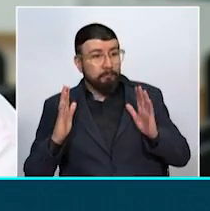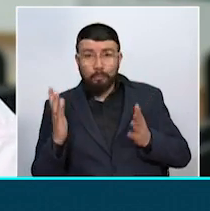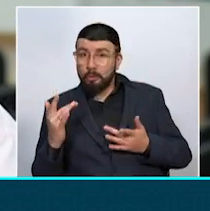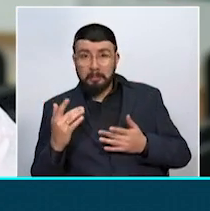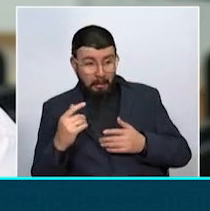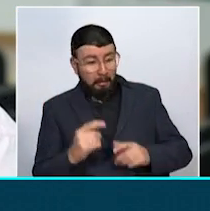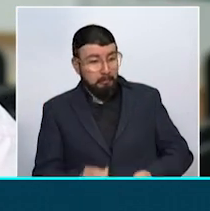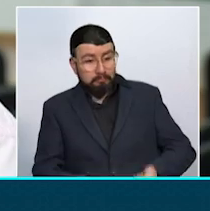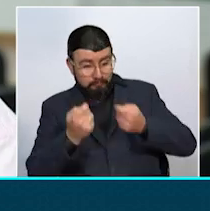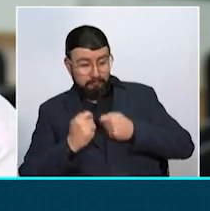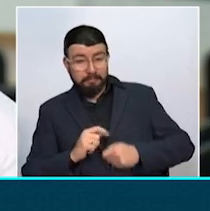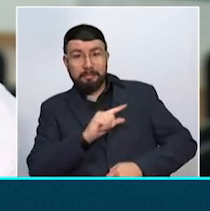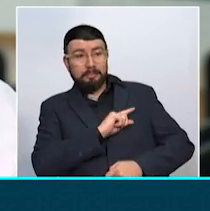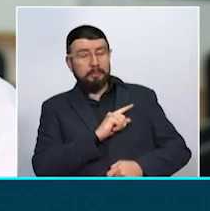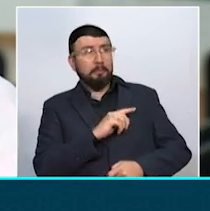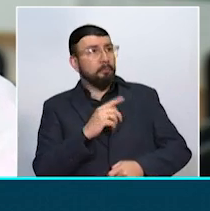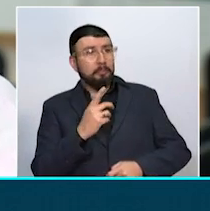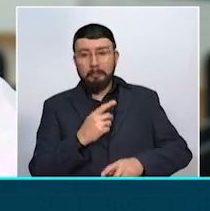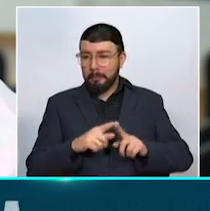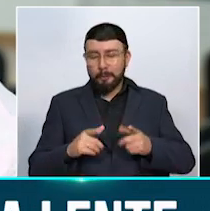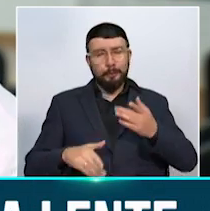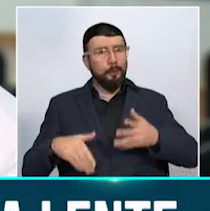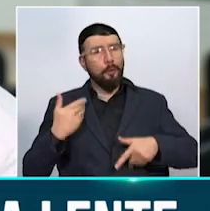algo así, pero bastante grato.